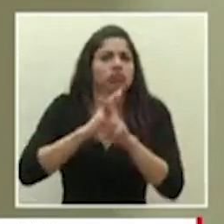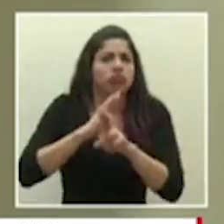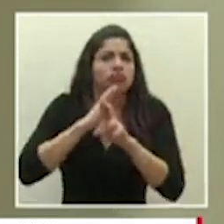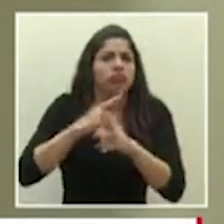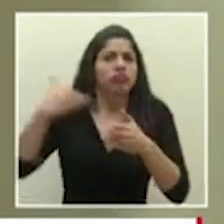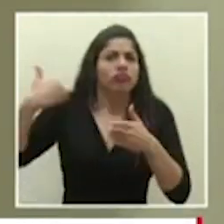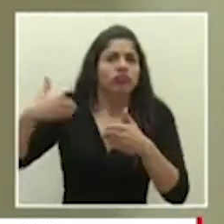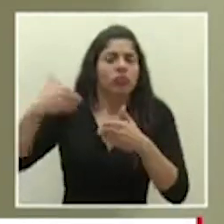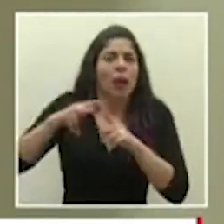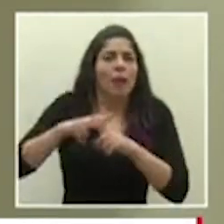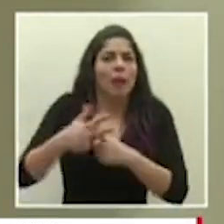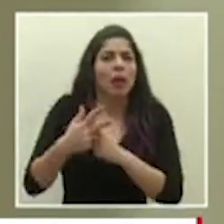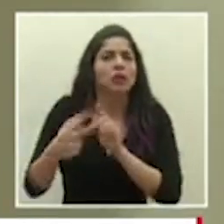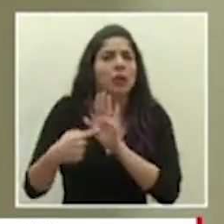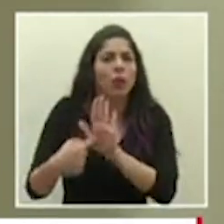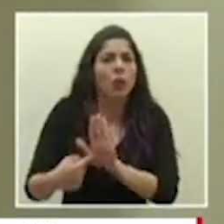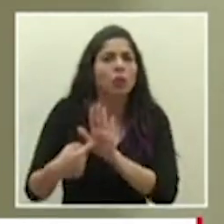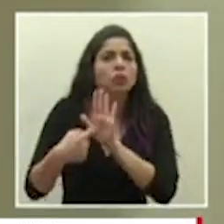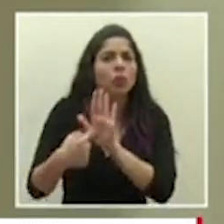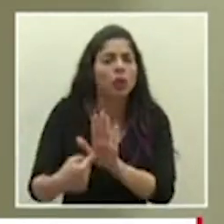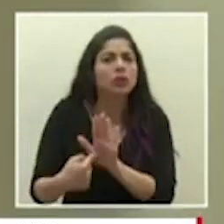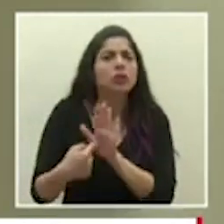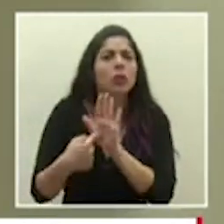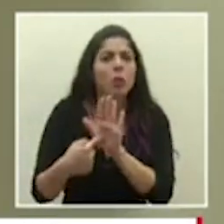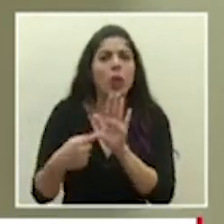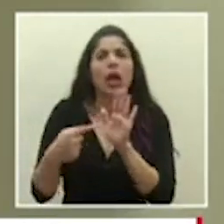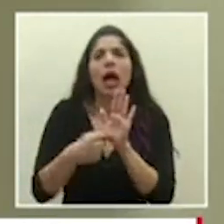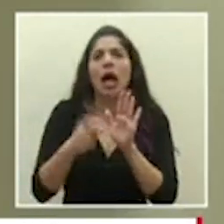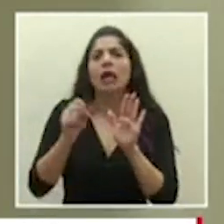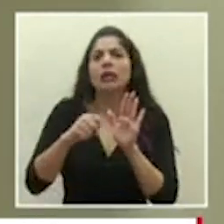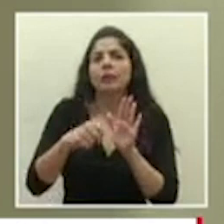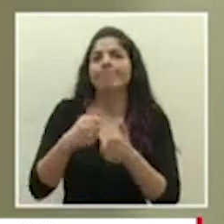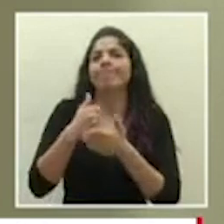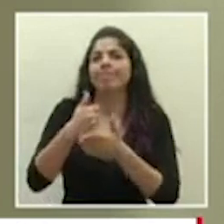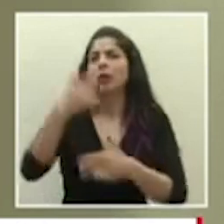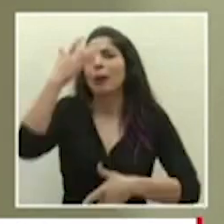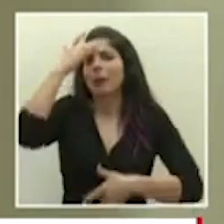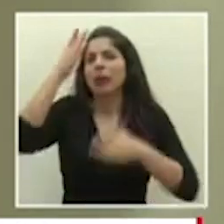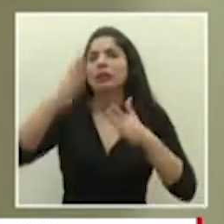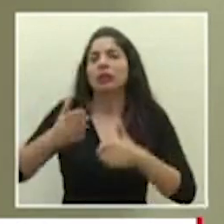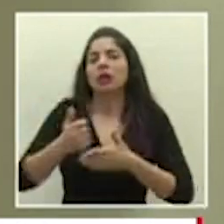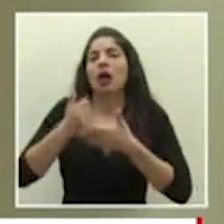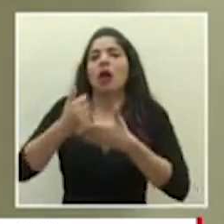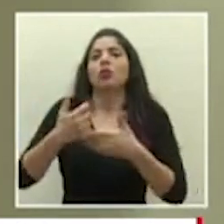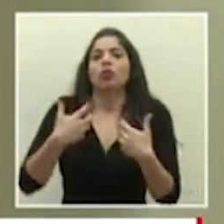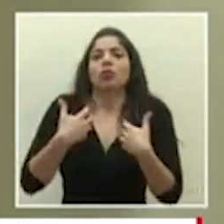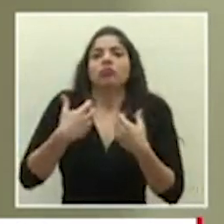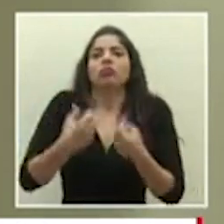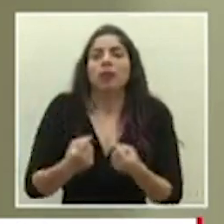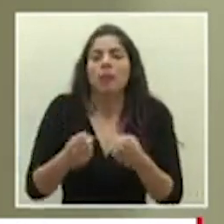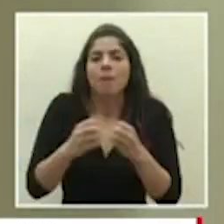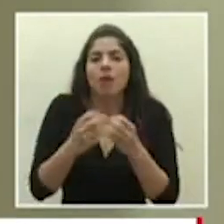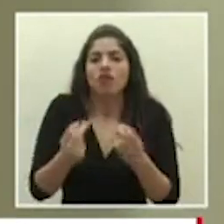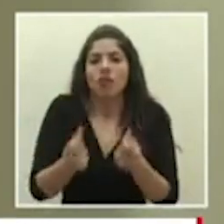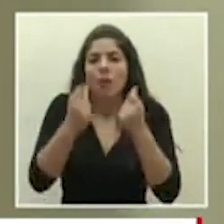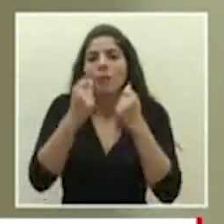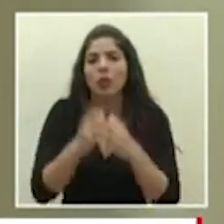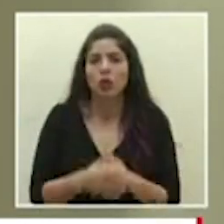comenzando a demostrar que ayuda a los pacientes a recuperarse de una forma más rápida